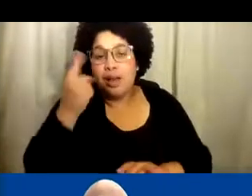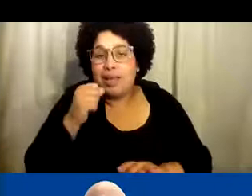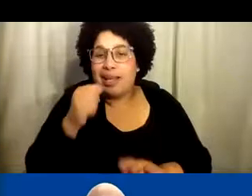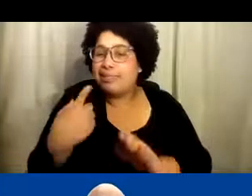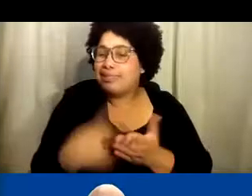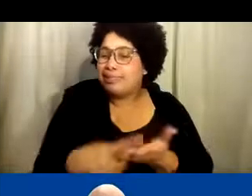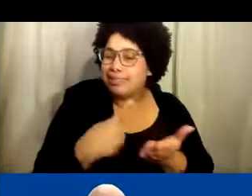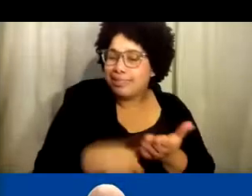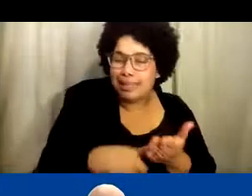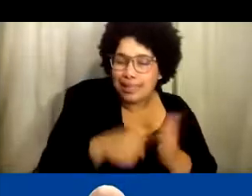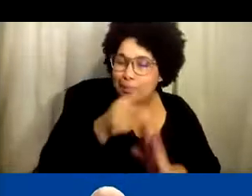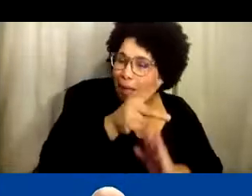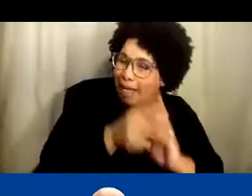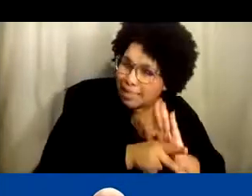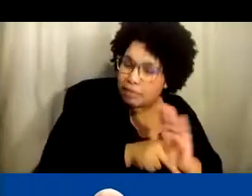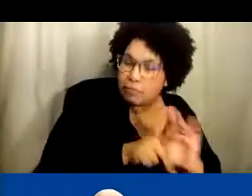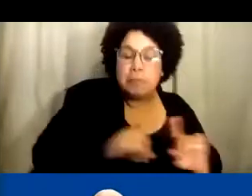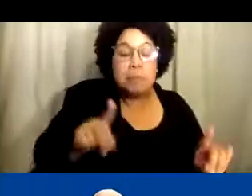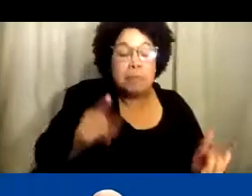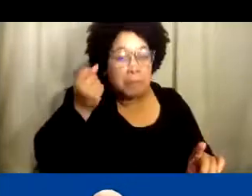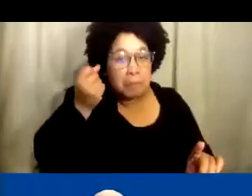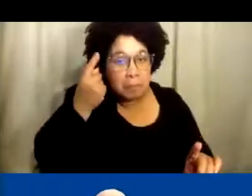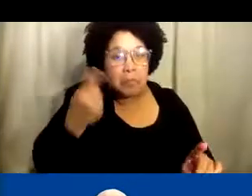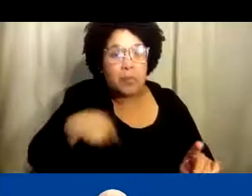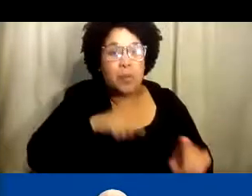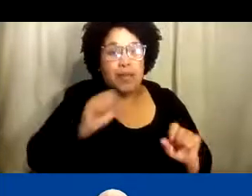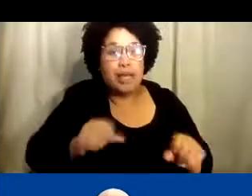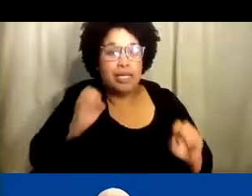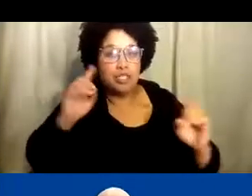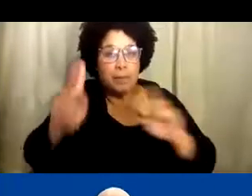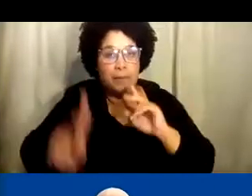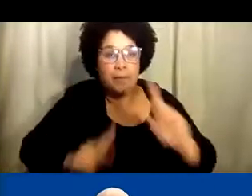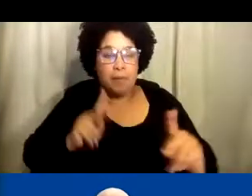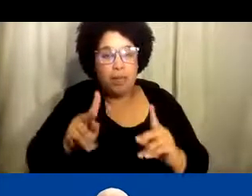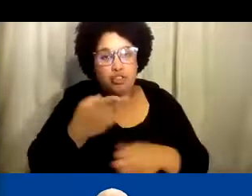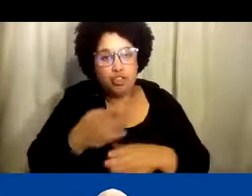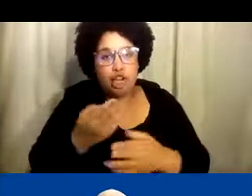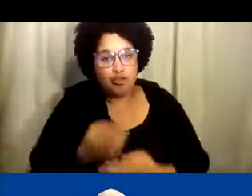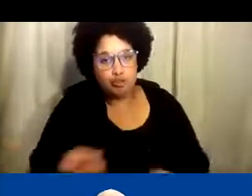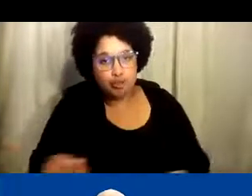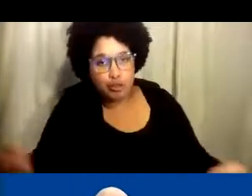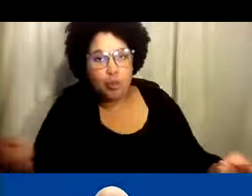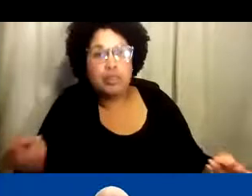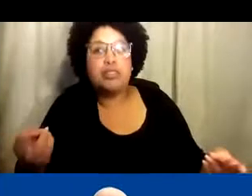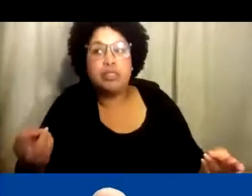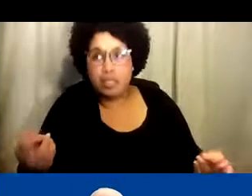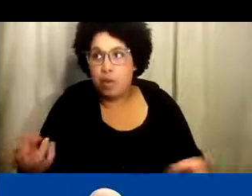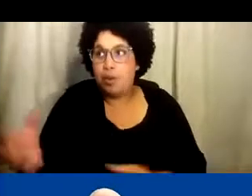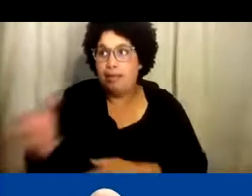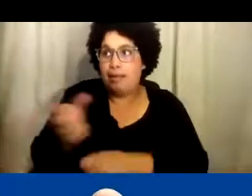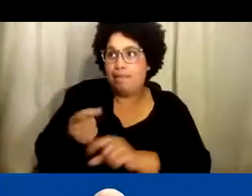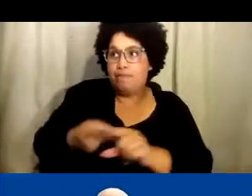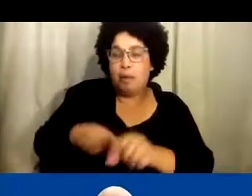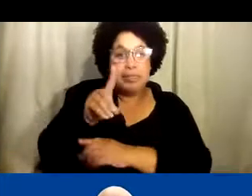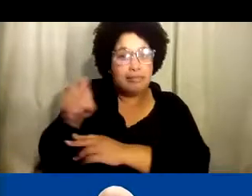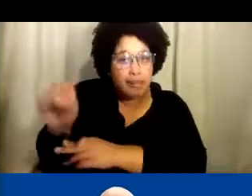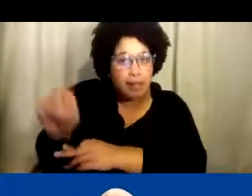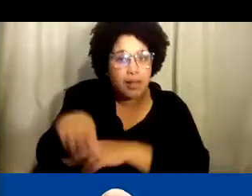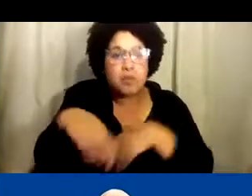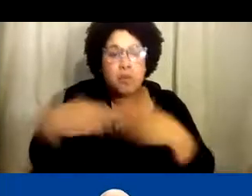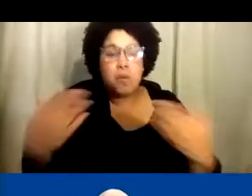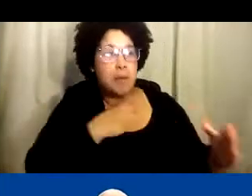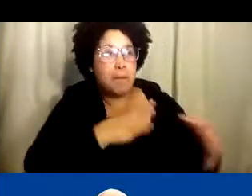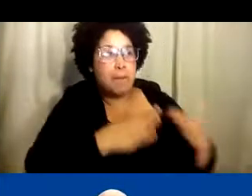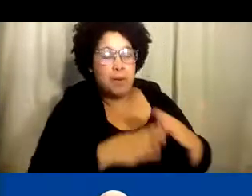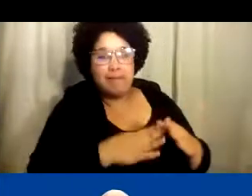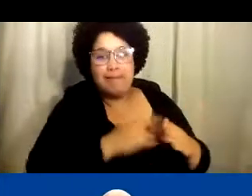aunque esa iniciativa no menciona específicamente la política, claro, queremos hacer el esfuerzo de compartir recursos y